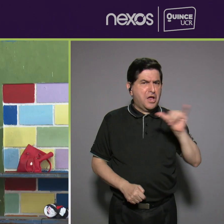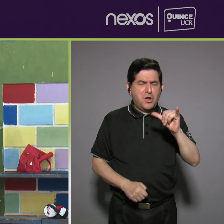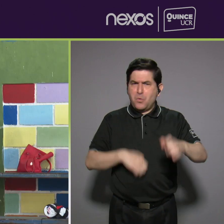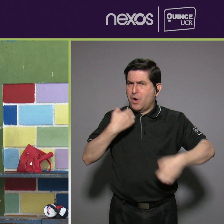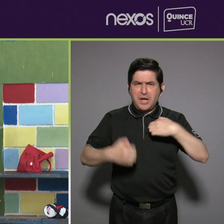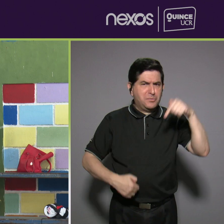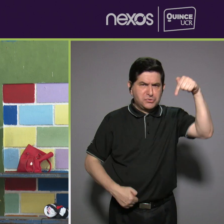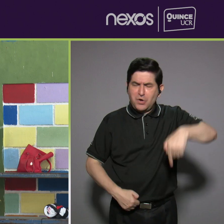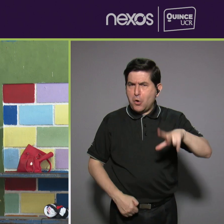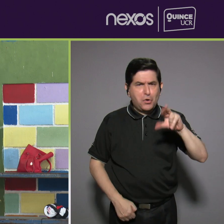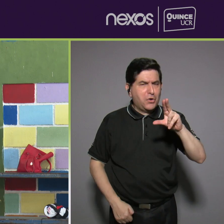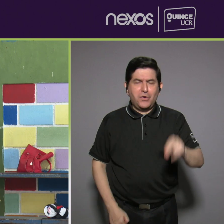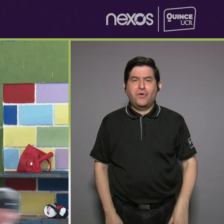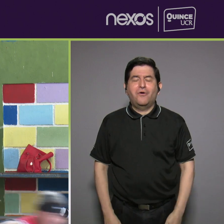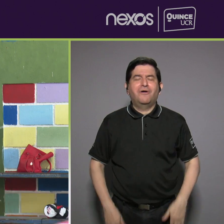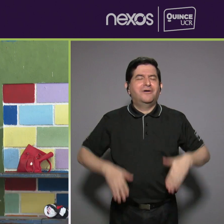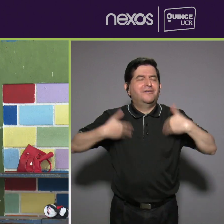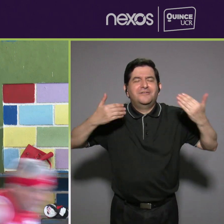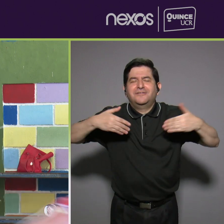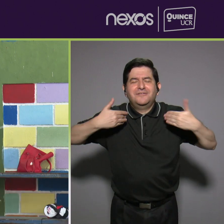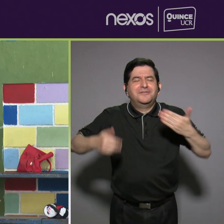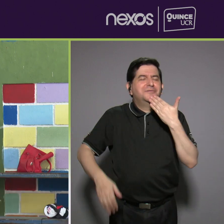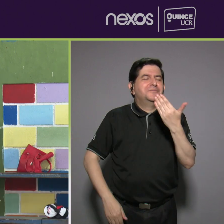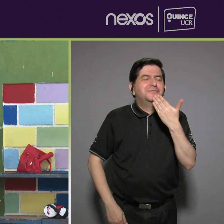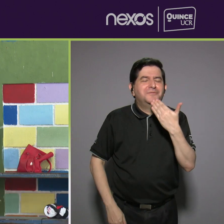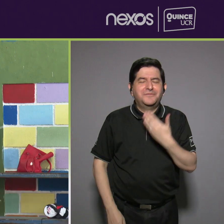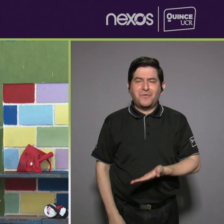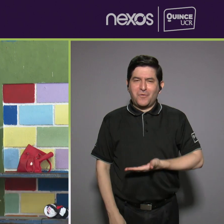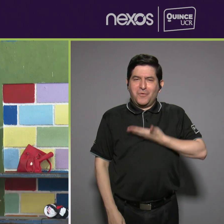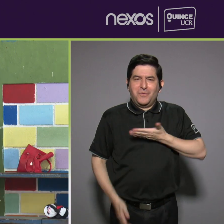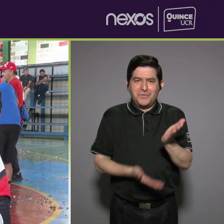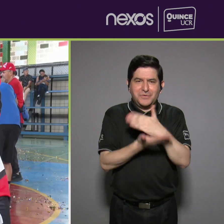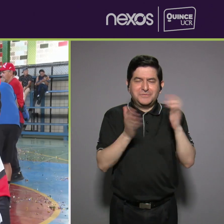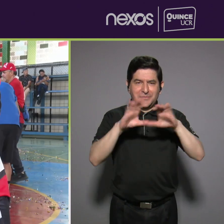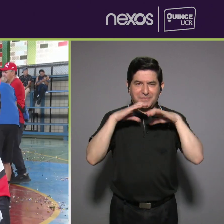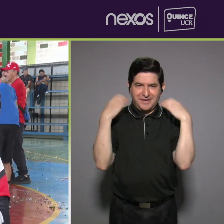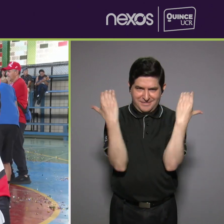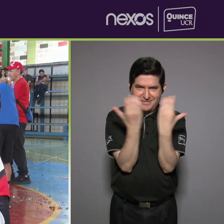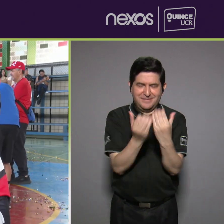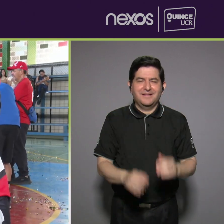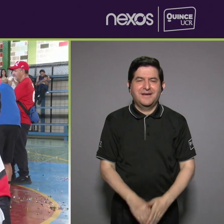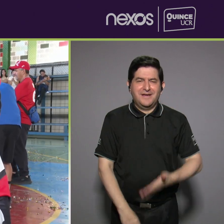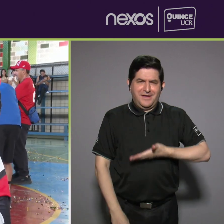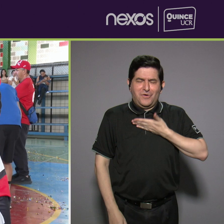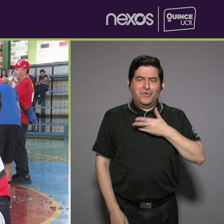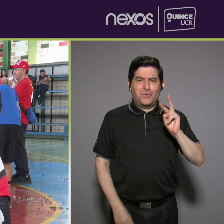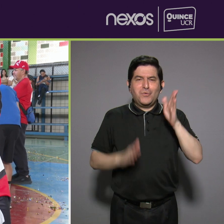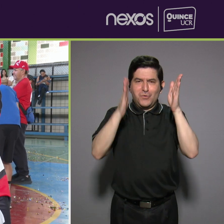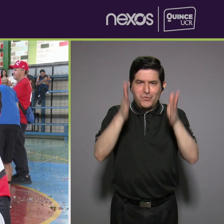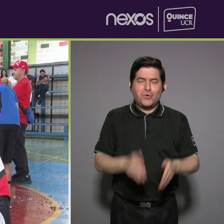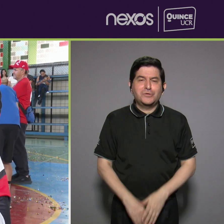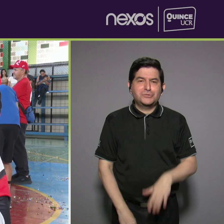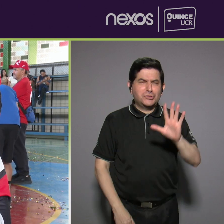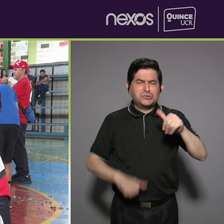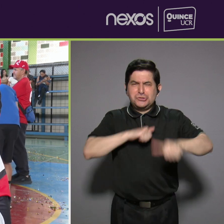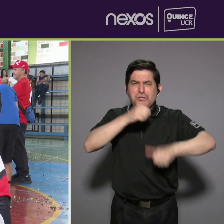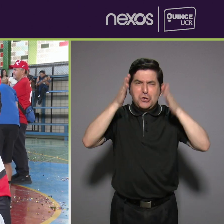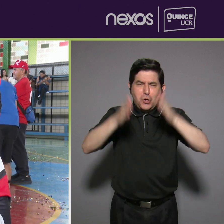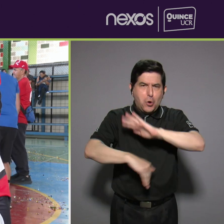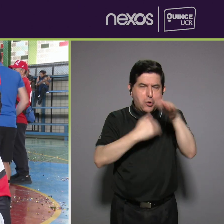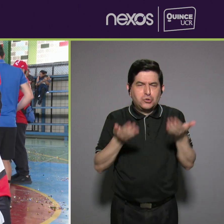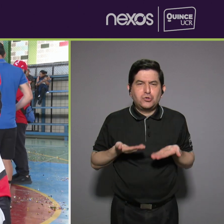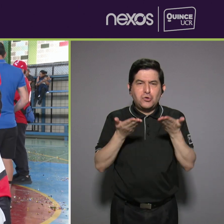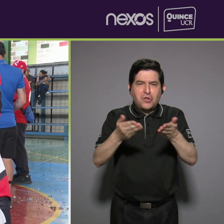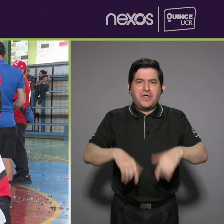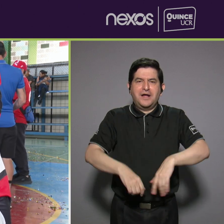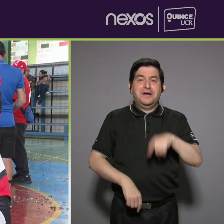emoción como hoy Súper contento súper agradecido orgulloso de formar parte de este comité orgulloso de mis compañeros cinco guerreros que lo vimos todo en la